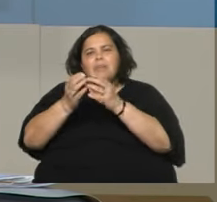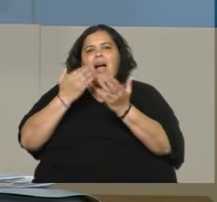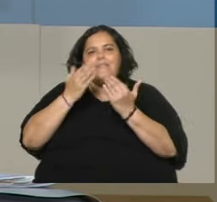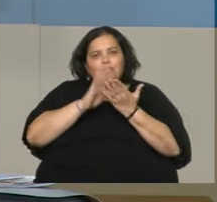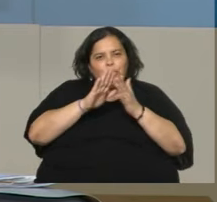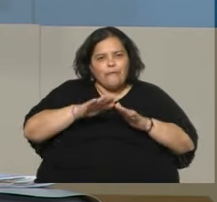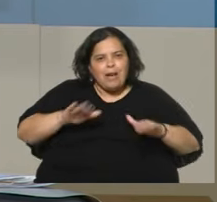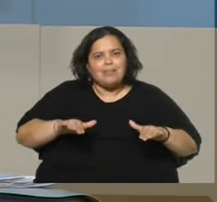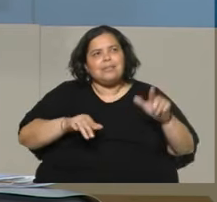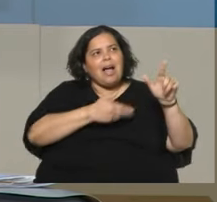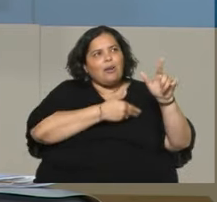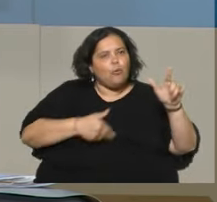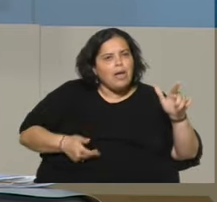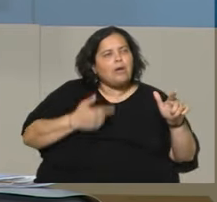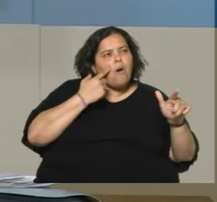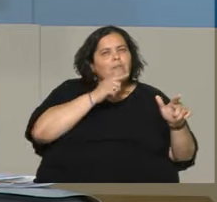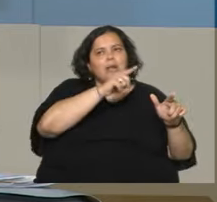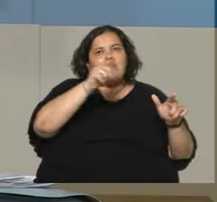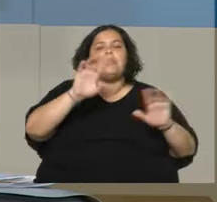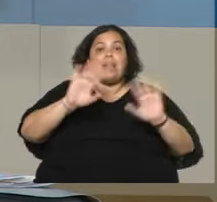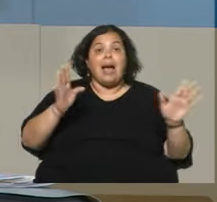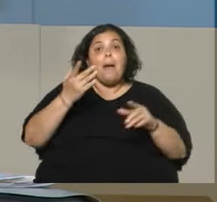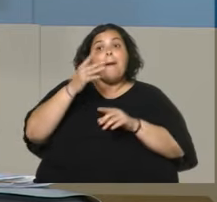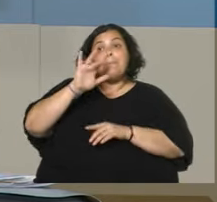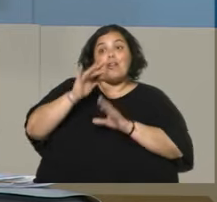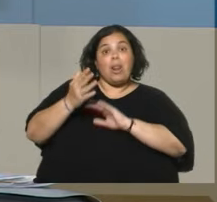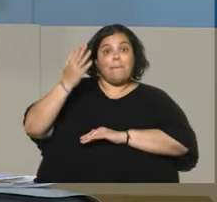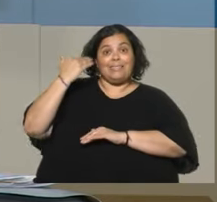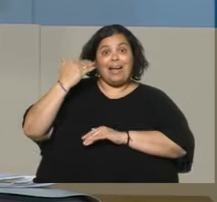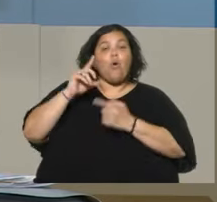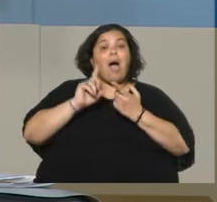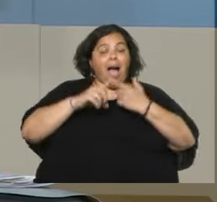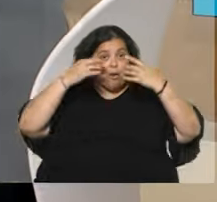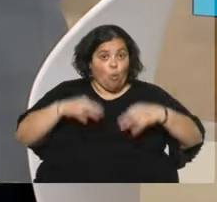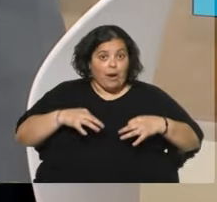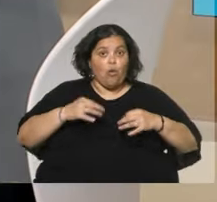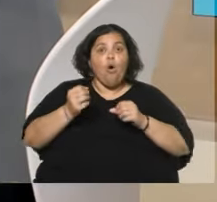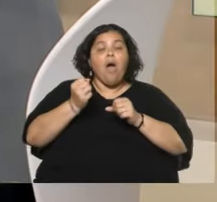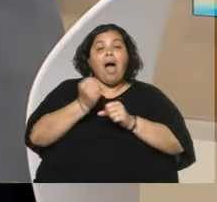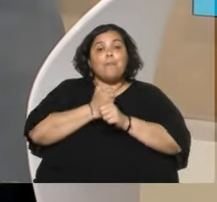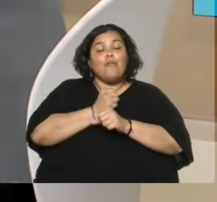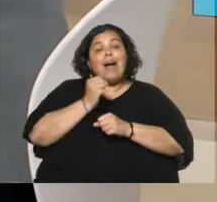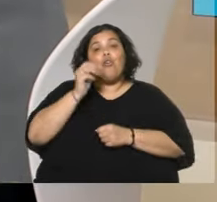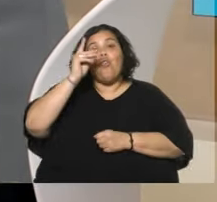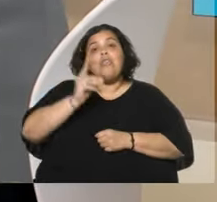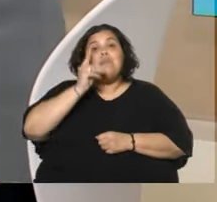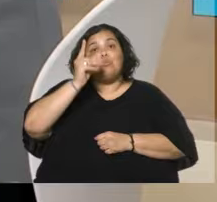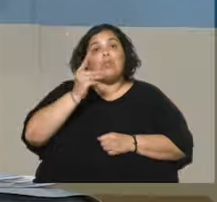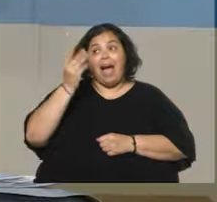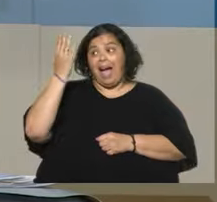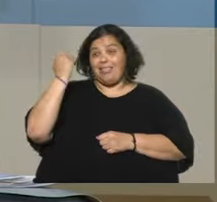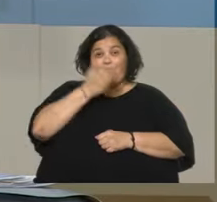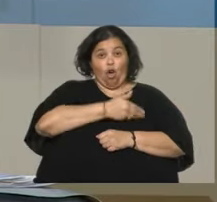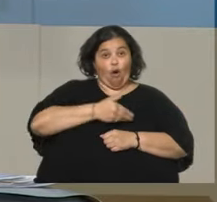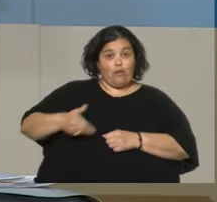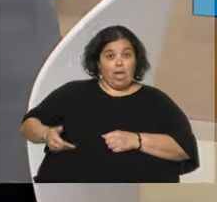y logremos este acuerdo el miércoles pasado, que tuvo la votación en la Cámara de Diputados. Usted ya lo había presentado en el gobierno anterior, el proyecto. Lo habíamos presentado